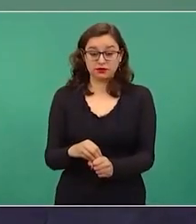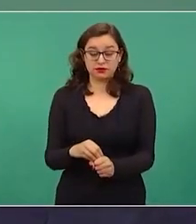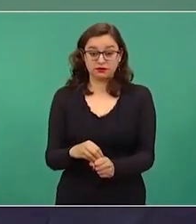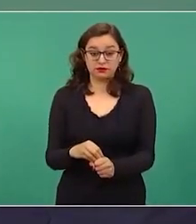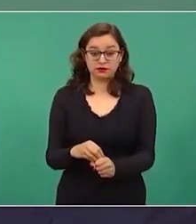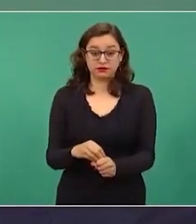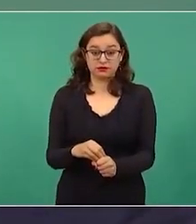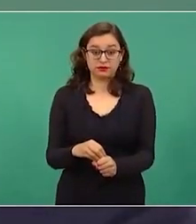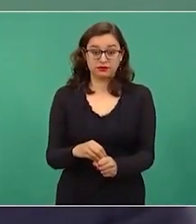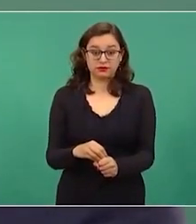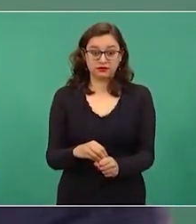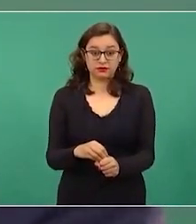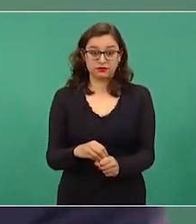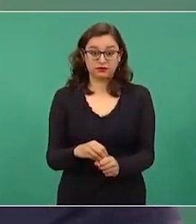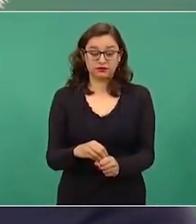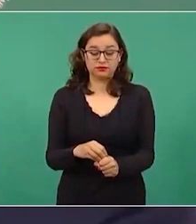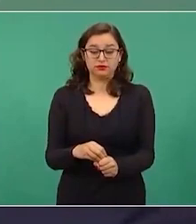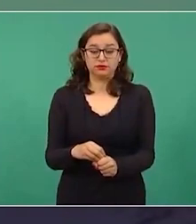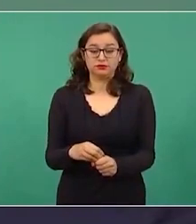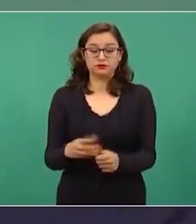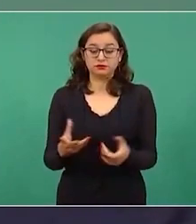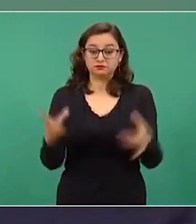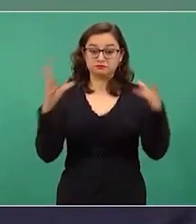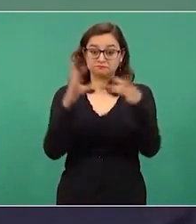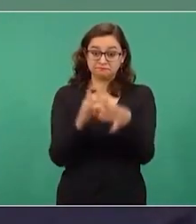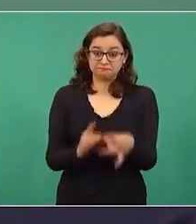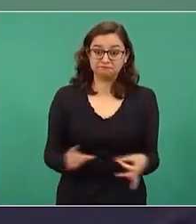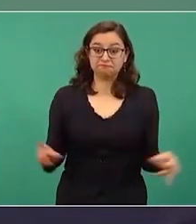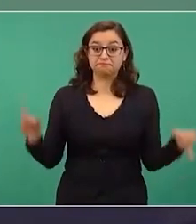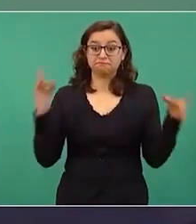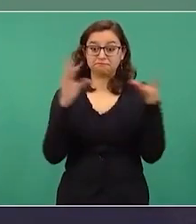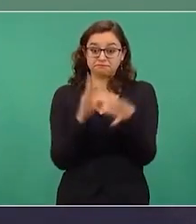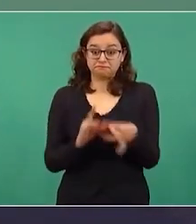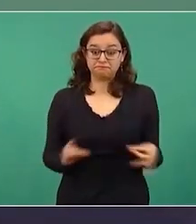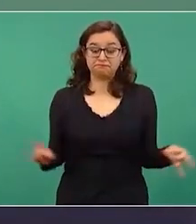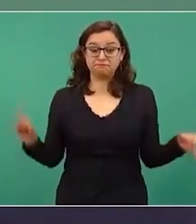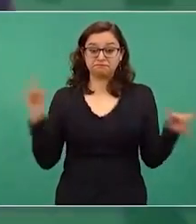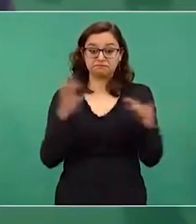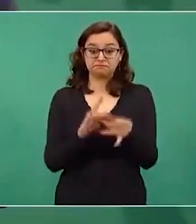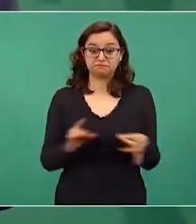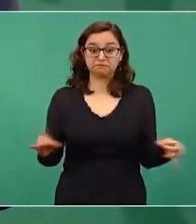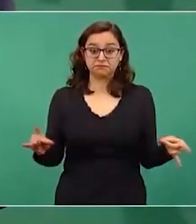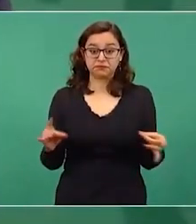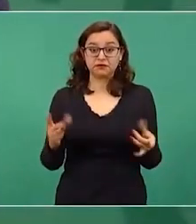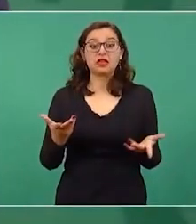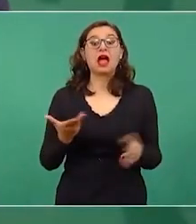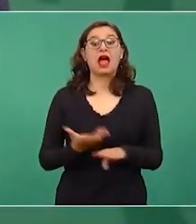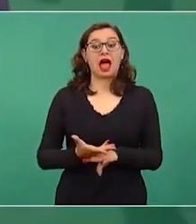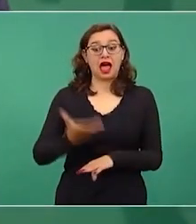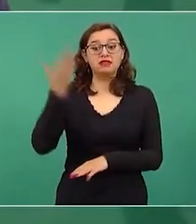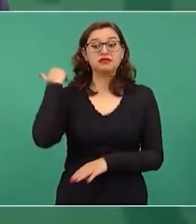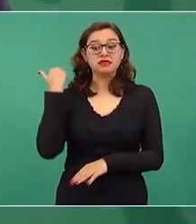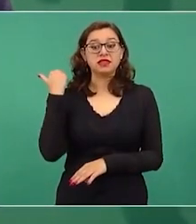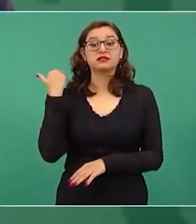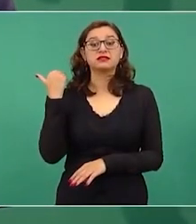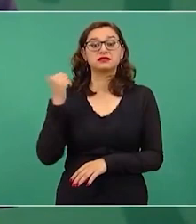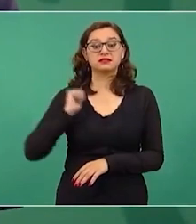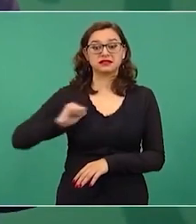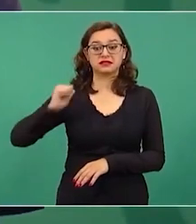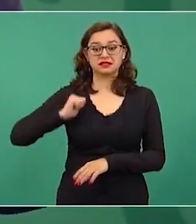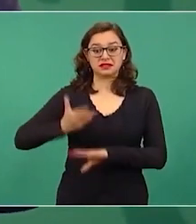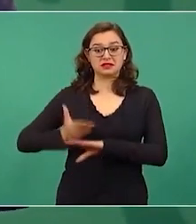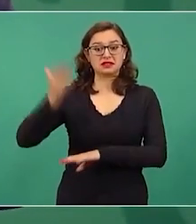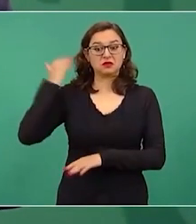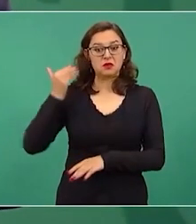en buena parte a dar a conocer los